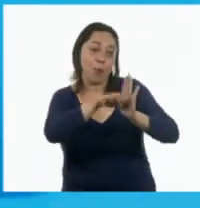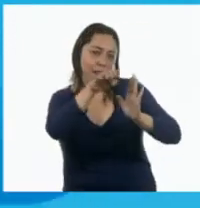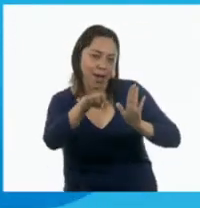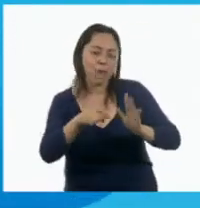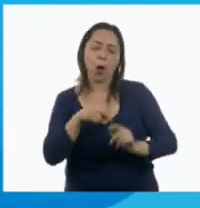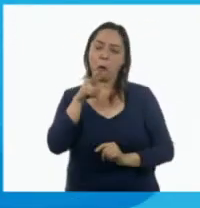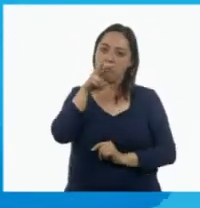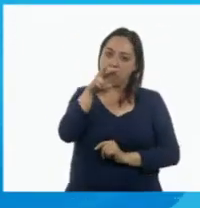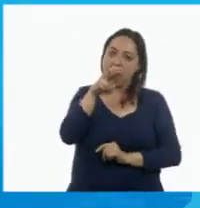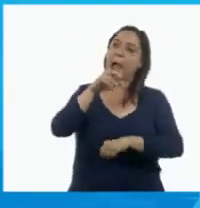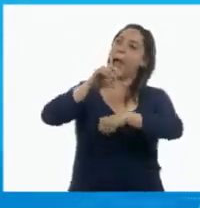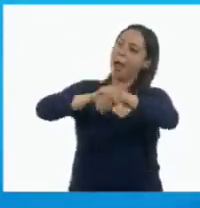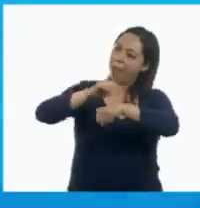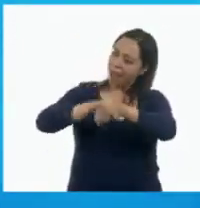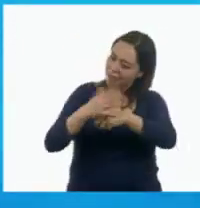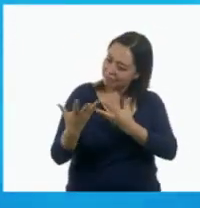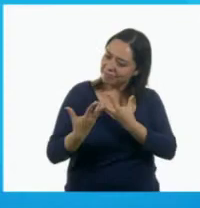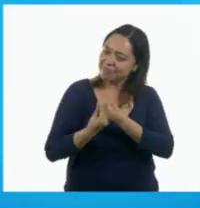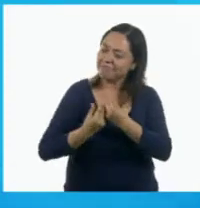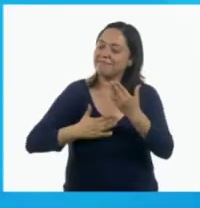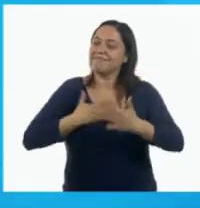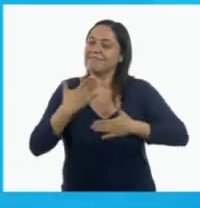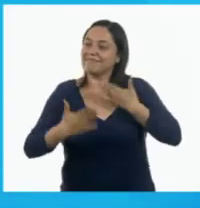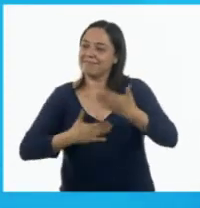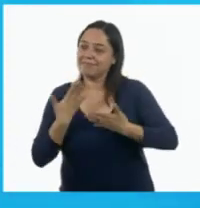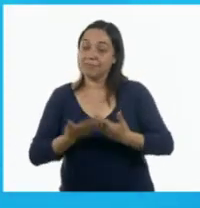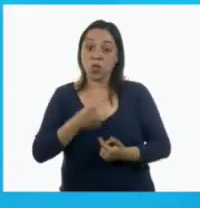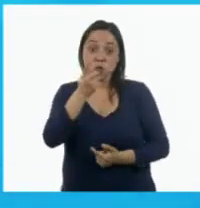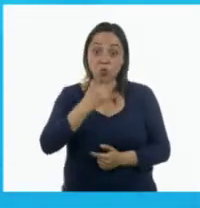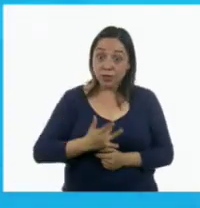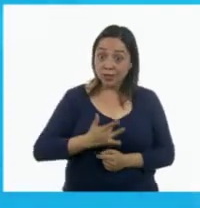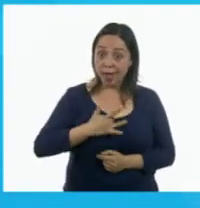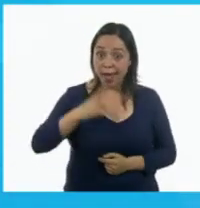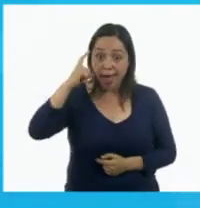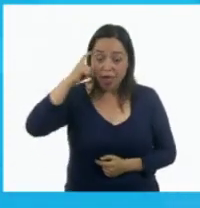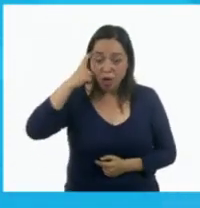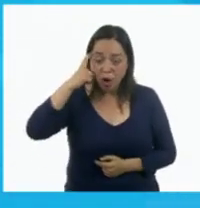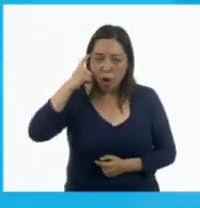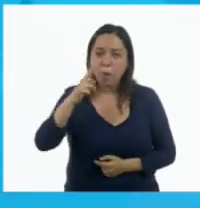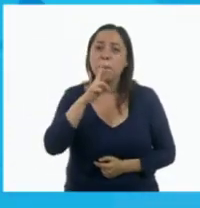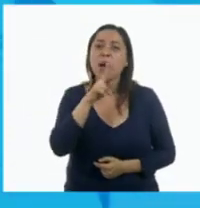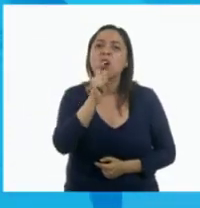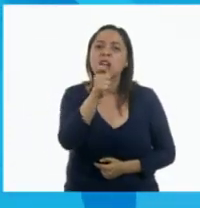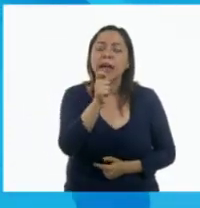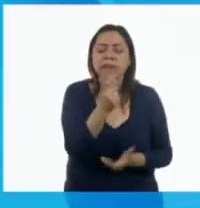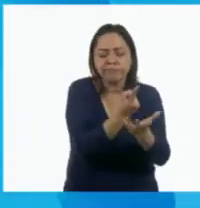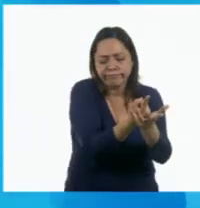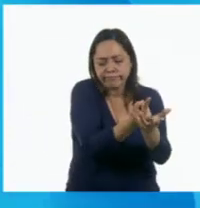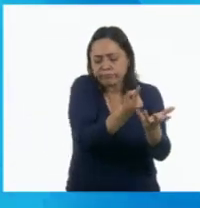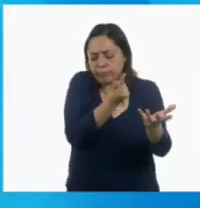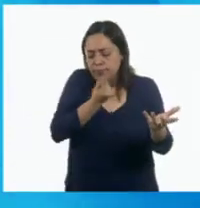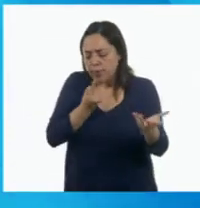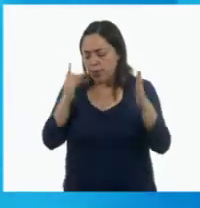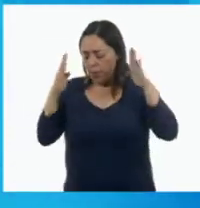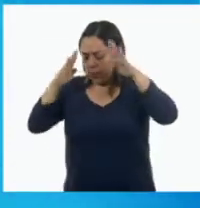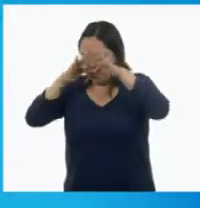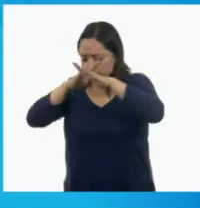que seas mi amigo o amiga. Y si lo que sientes es enojo, aléjate, conserva la calma,